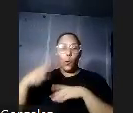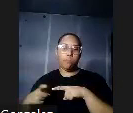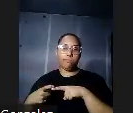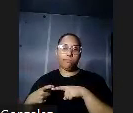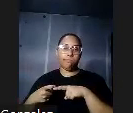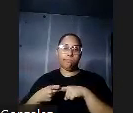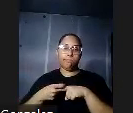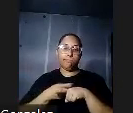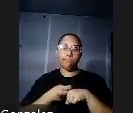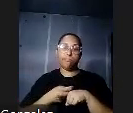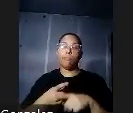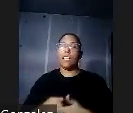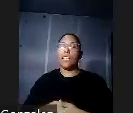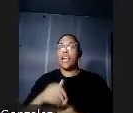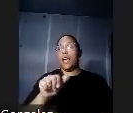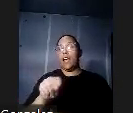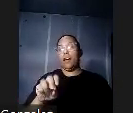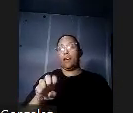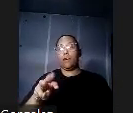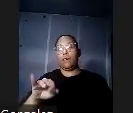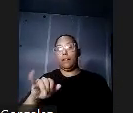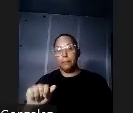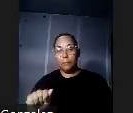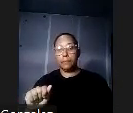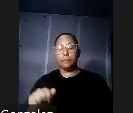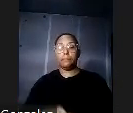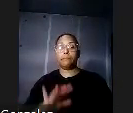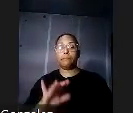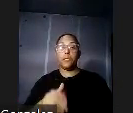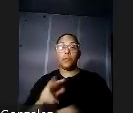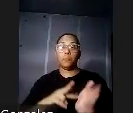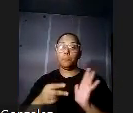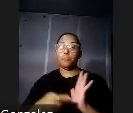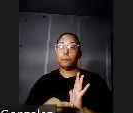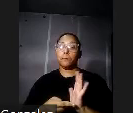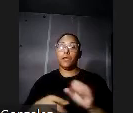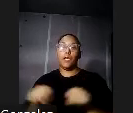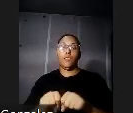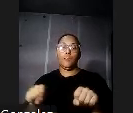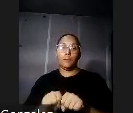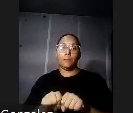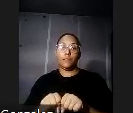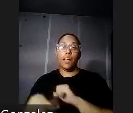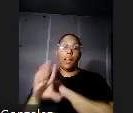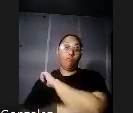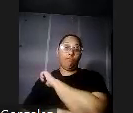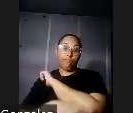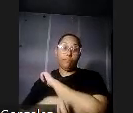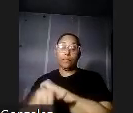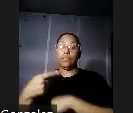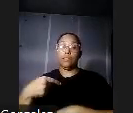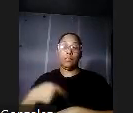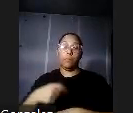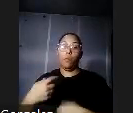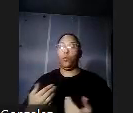padece de la anemia y eso tiene que ver con lo que le está hablando aquí los zapatos porque el campesino en esa época no tenía